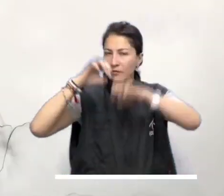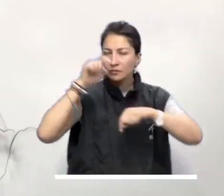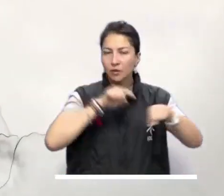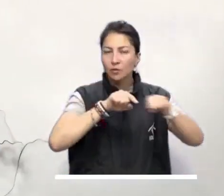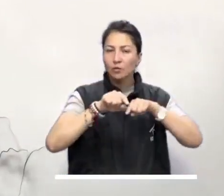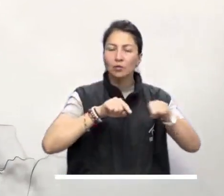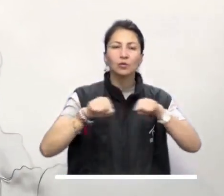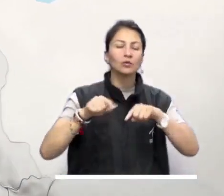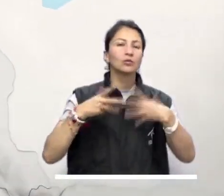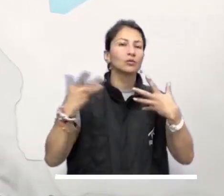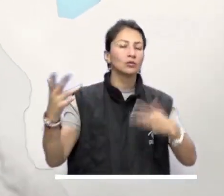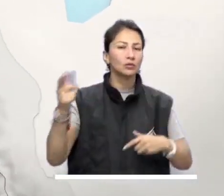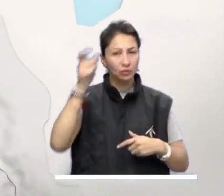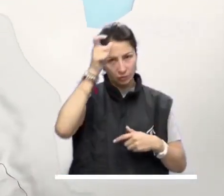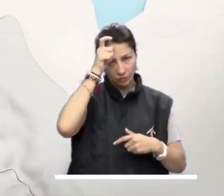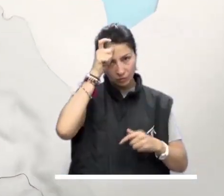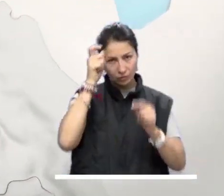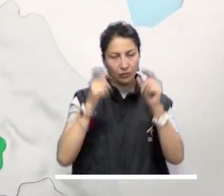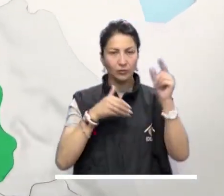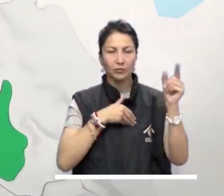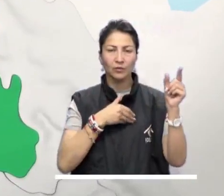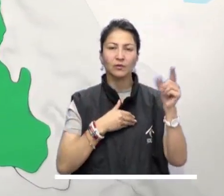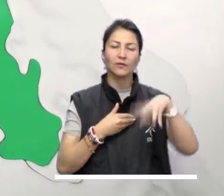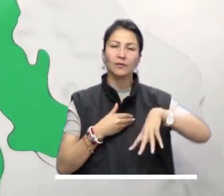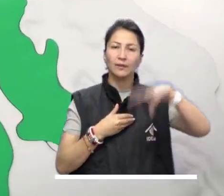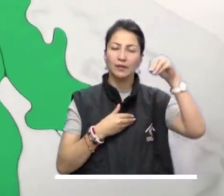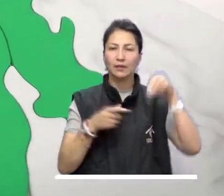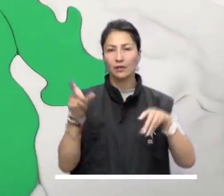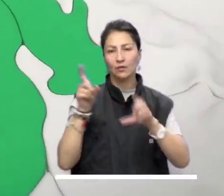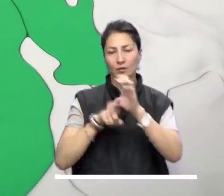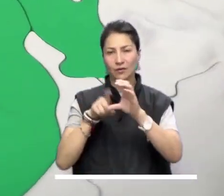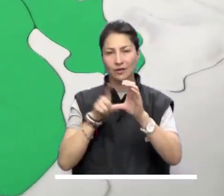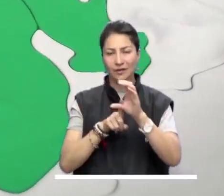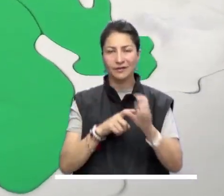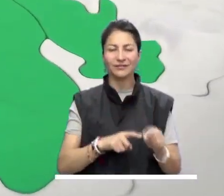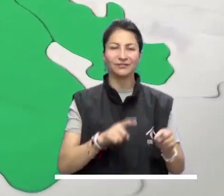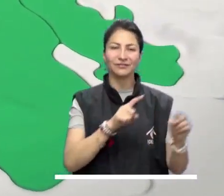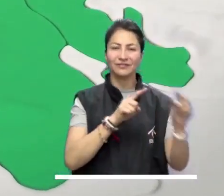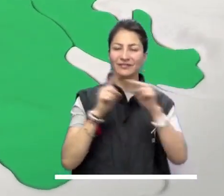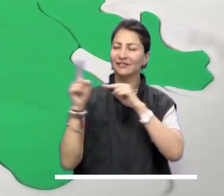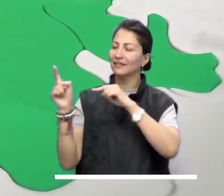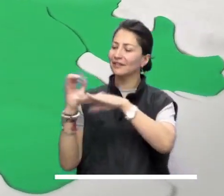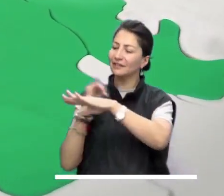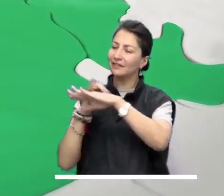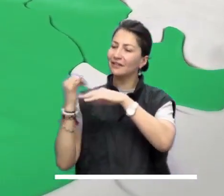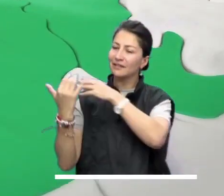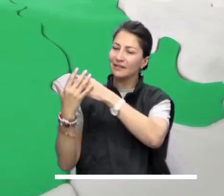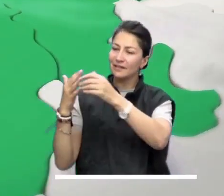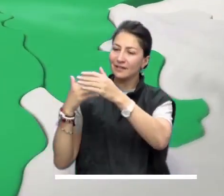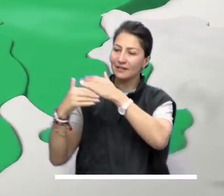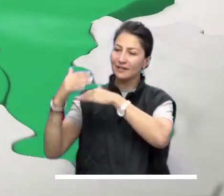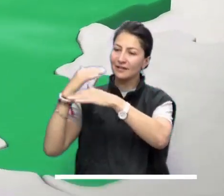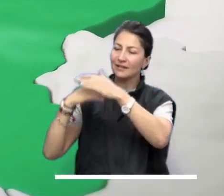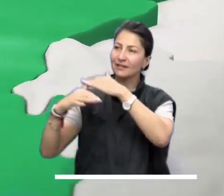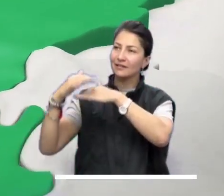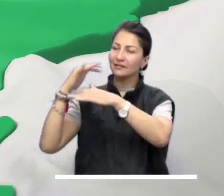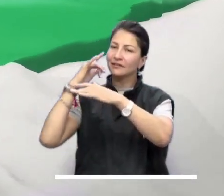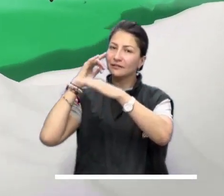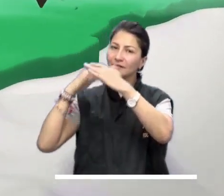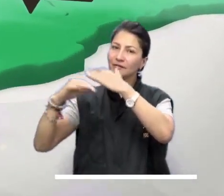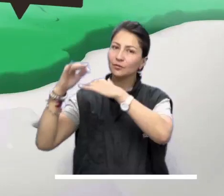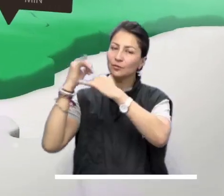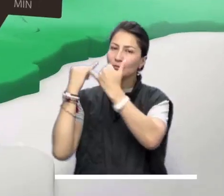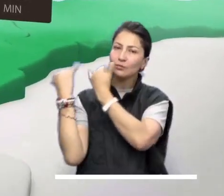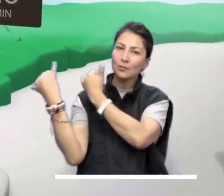Parcialmente nublado lucirá el Caribe colombiano y se prevén lloviznas aisladas sobre el norte de Córdoba, sur de Bolívar, Magdalena y La Guajira.